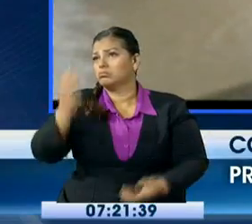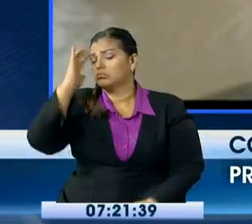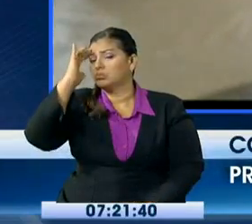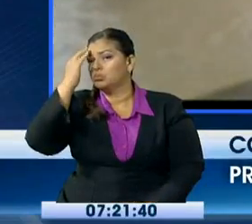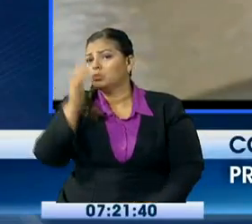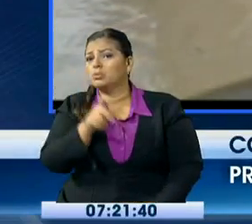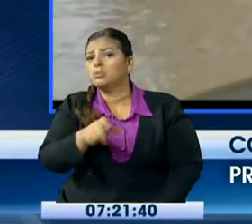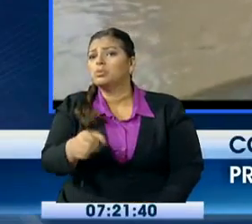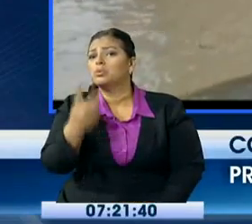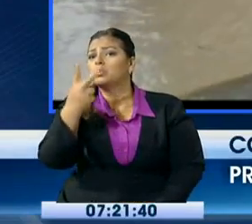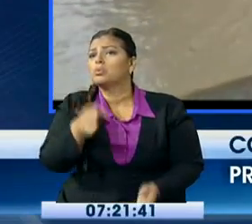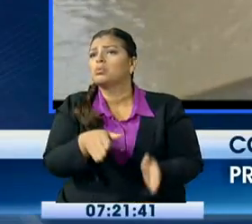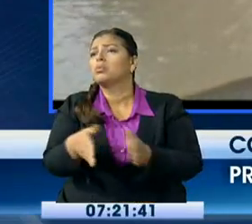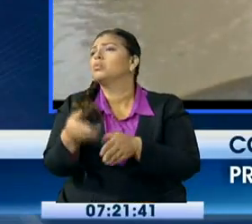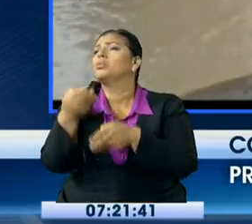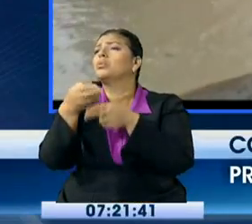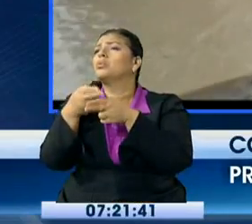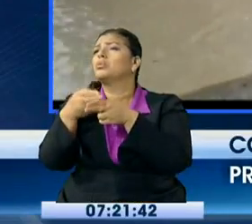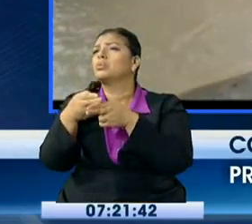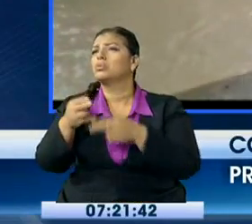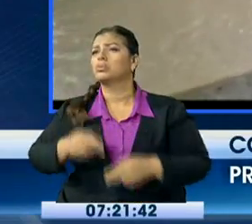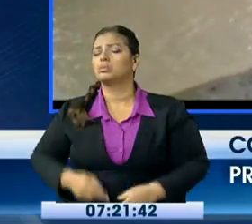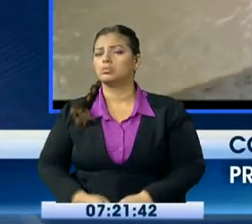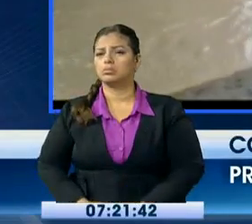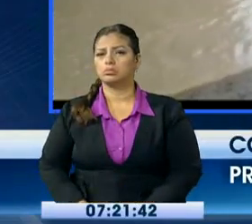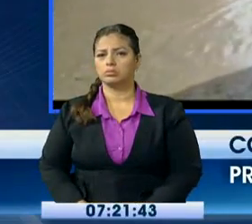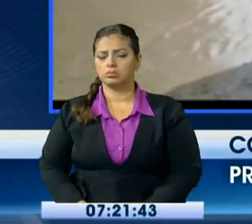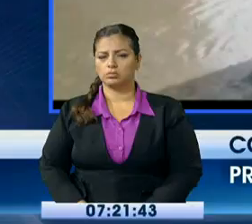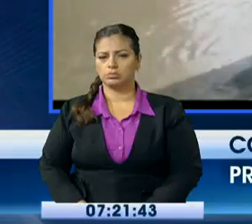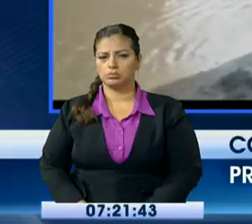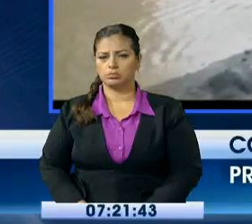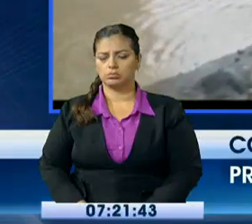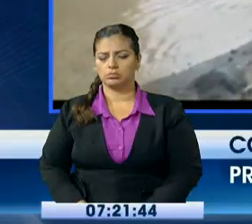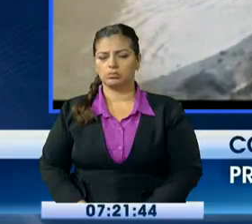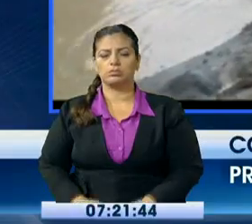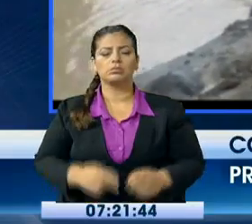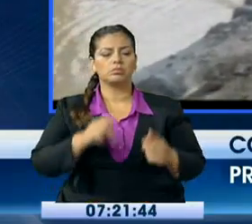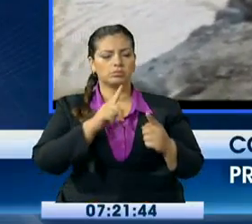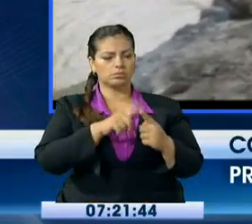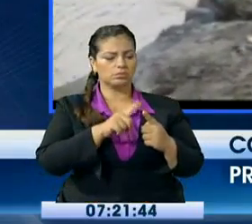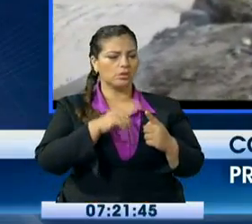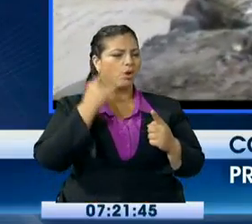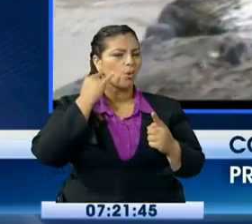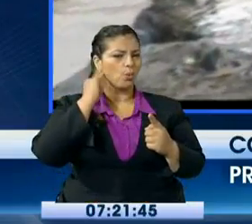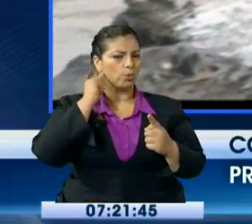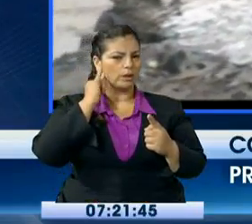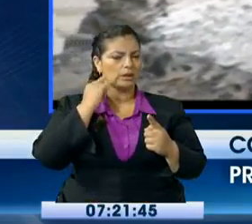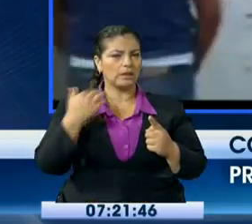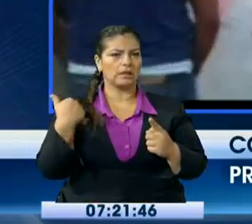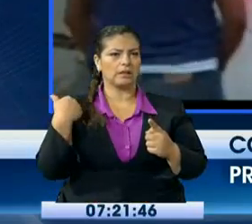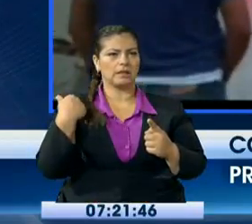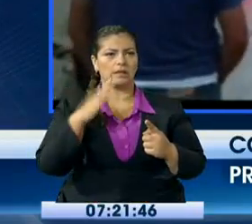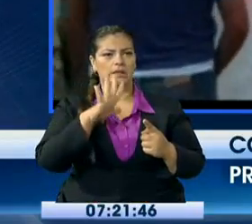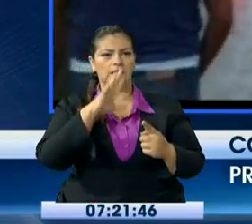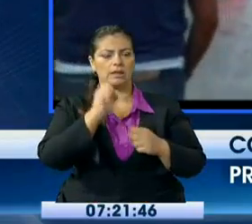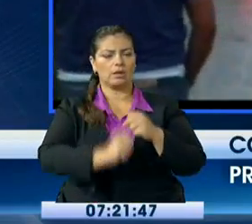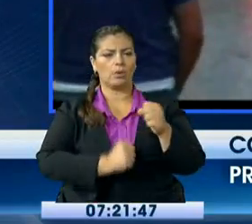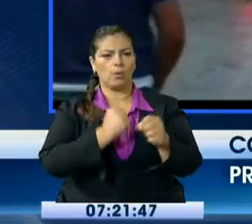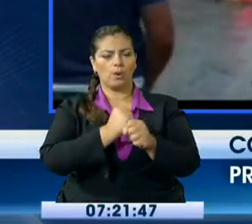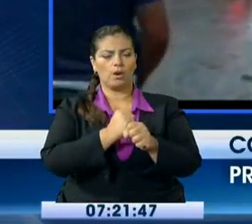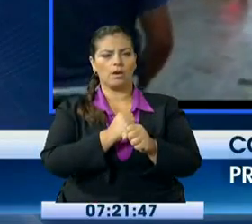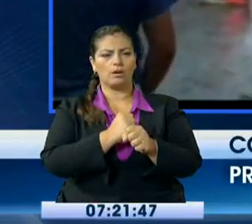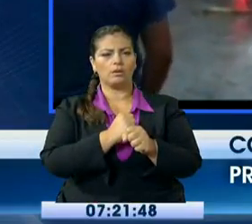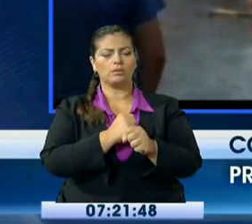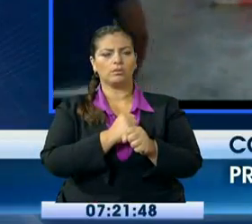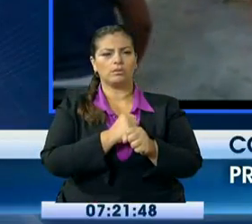situación que están atravesando. Bueno, es lamentable una niña de aproximadamente unos 5 años. A mí el